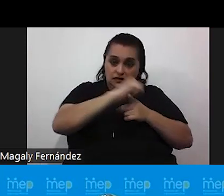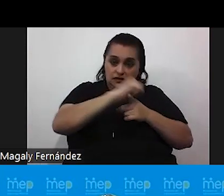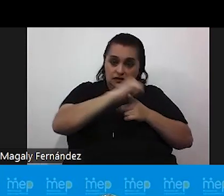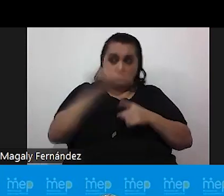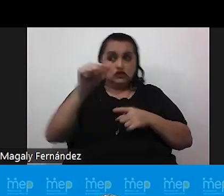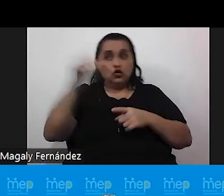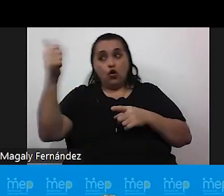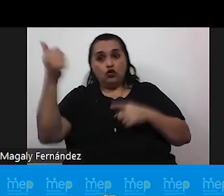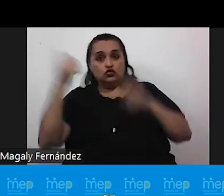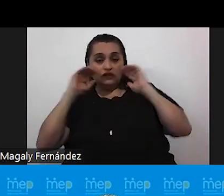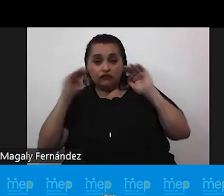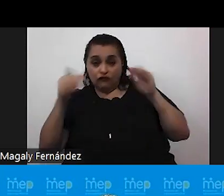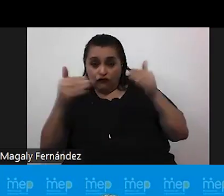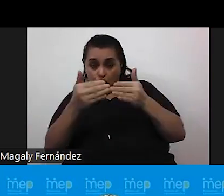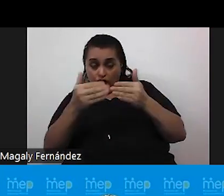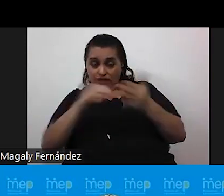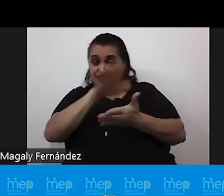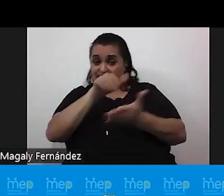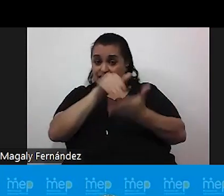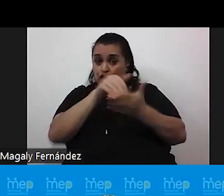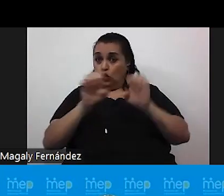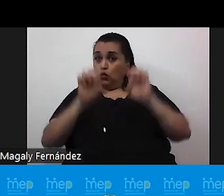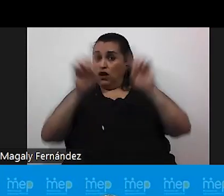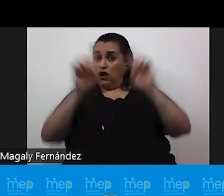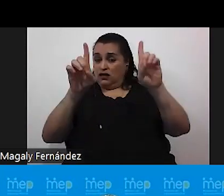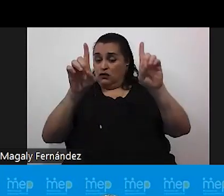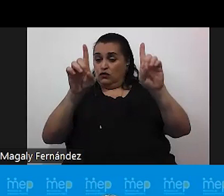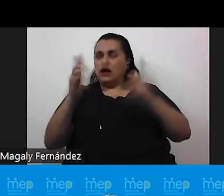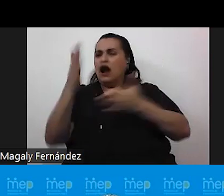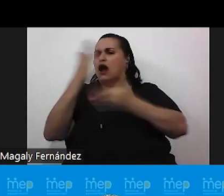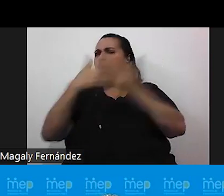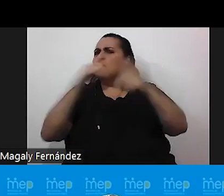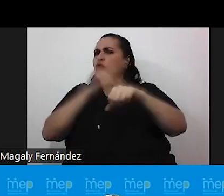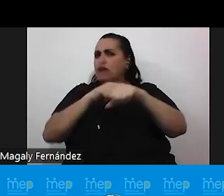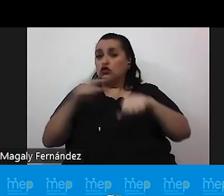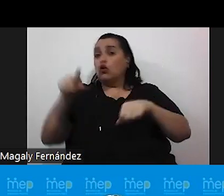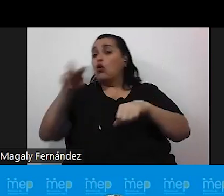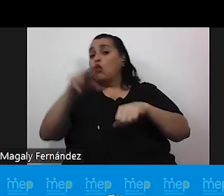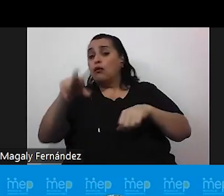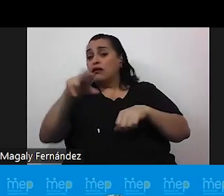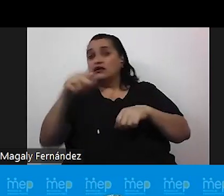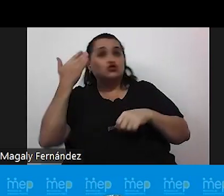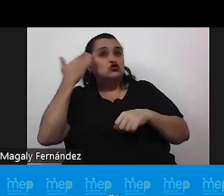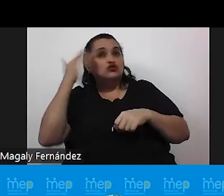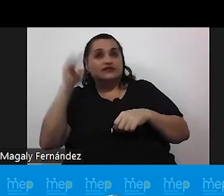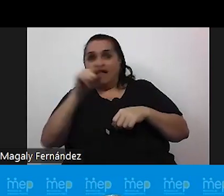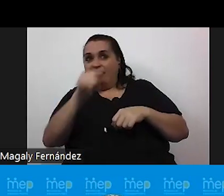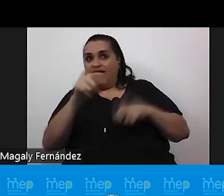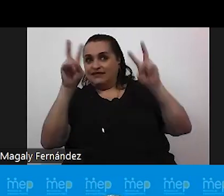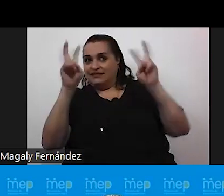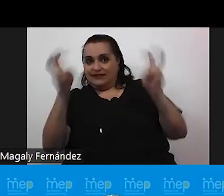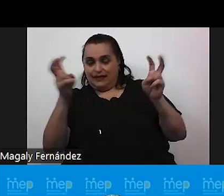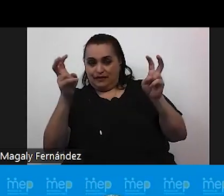otros enfoques de encuentro con centros educativos que en algún momento algunos compañeros sin tener conocimiento de este pronunciamiento